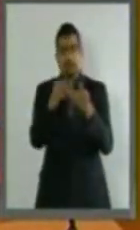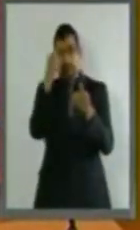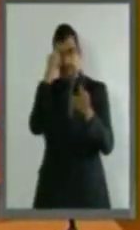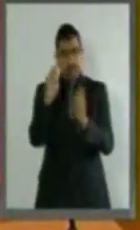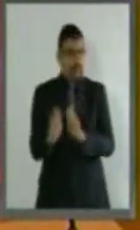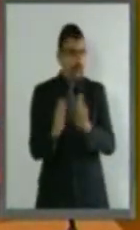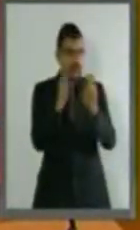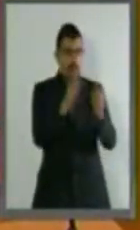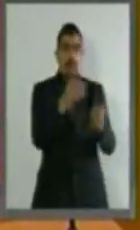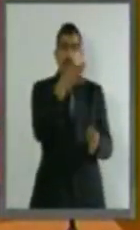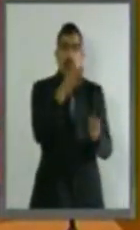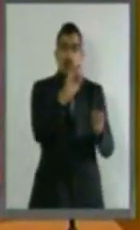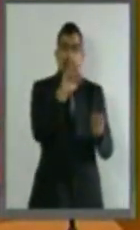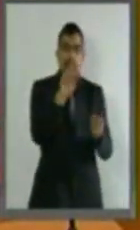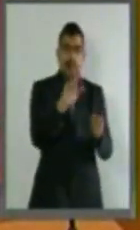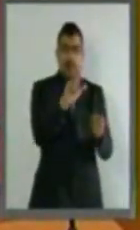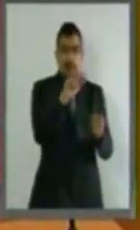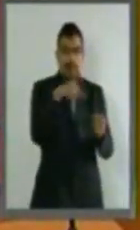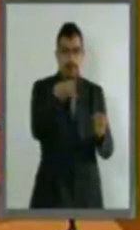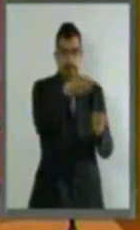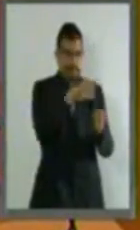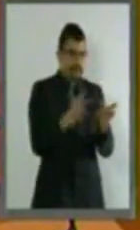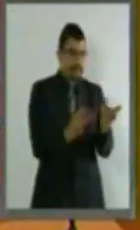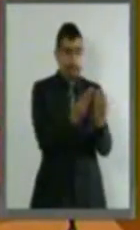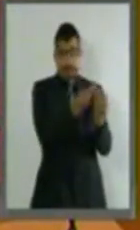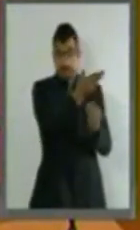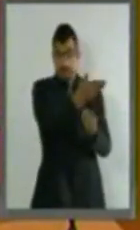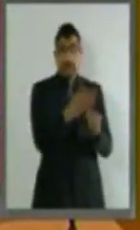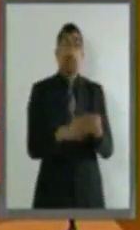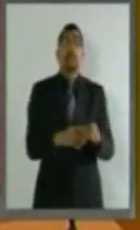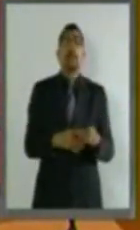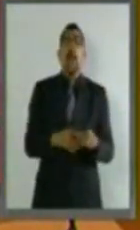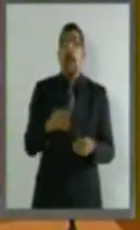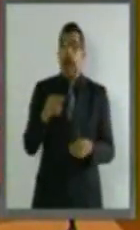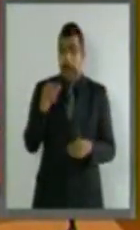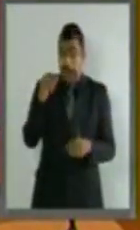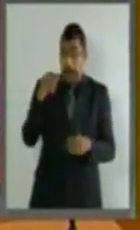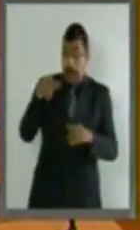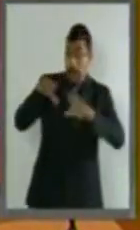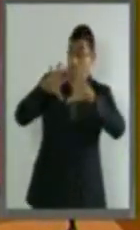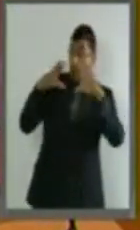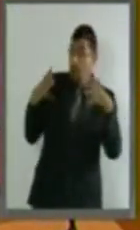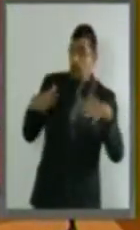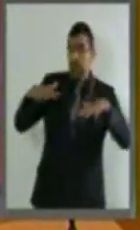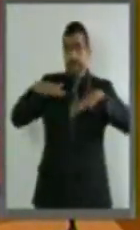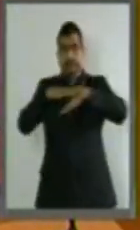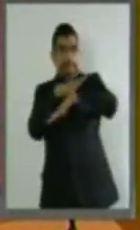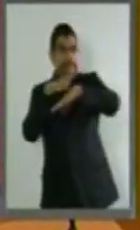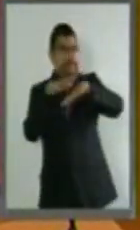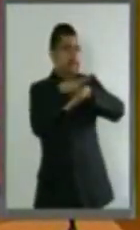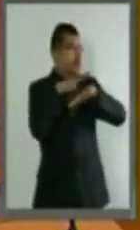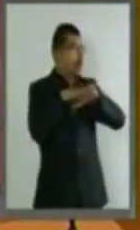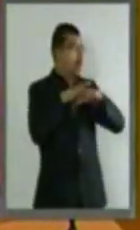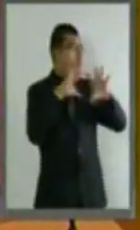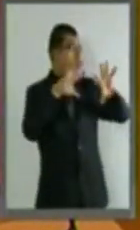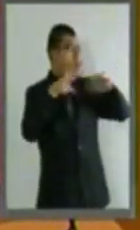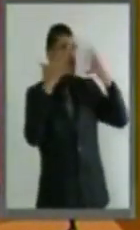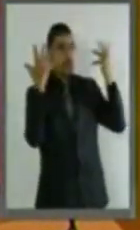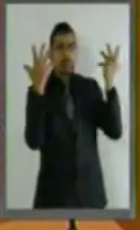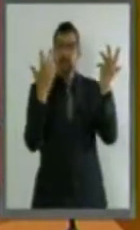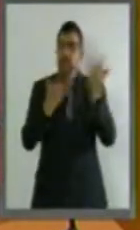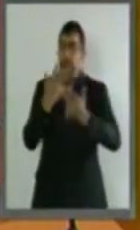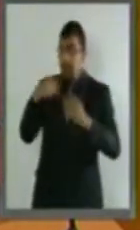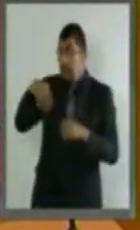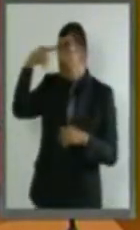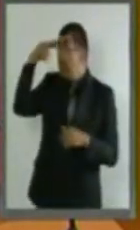Judicial. El mundo está cambiando vertiginosamente y nuestro país no puede